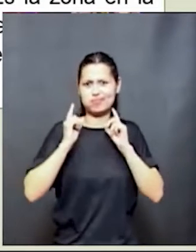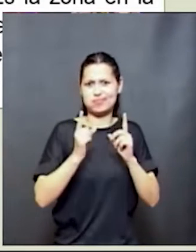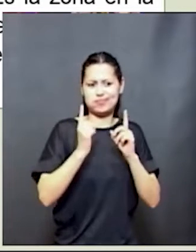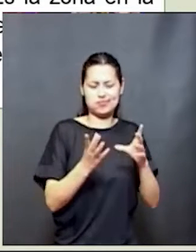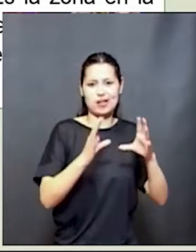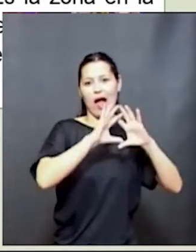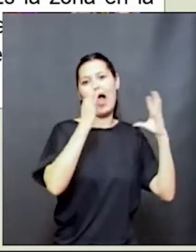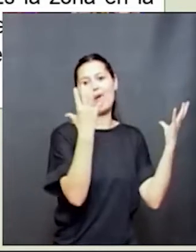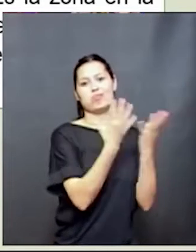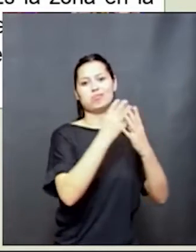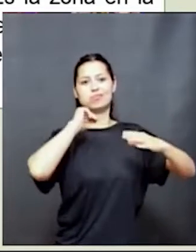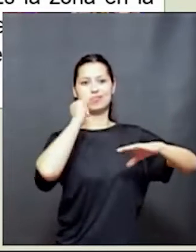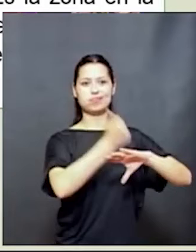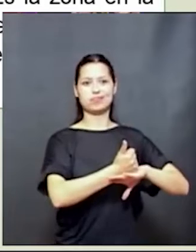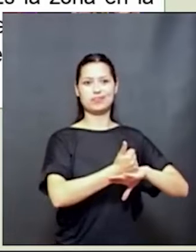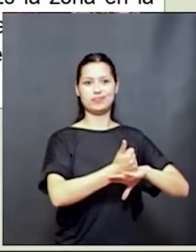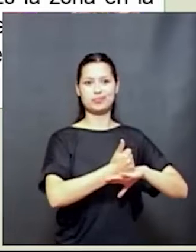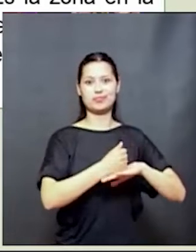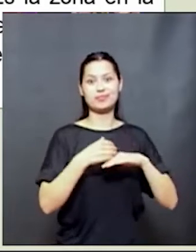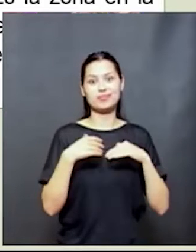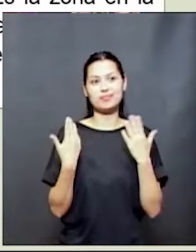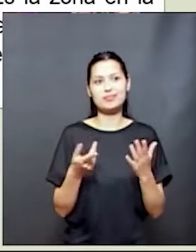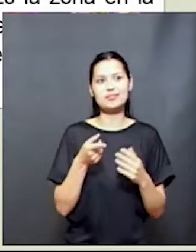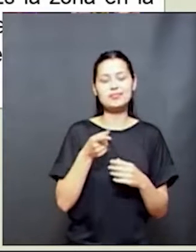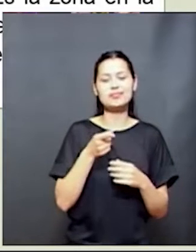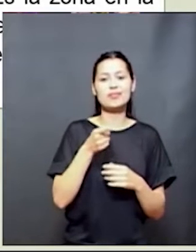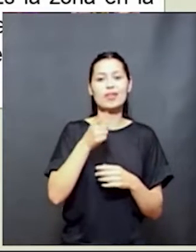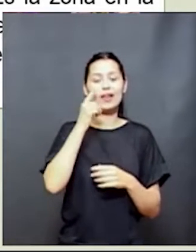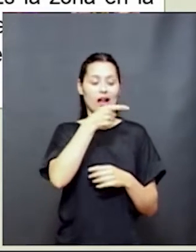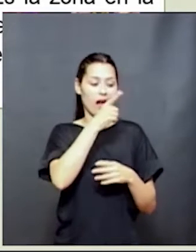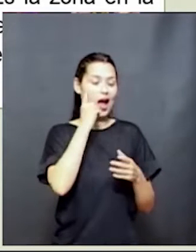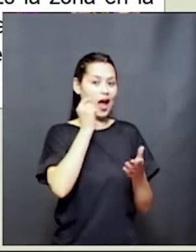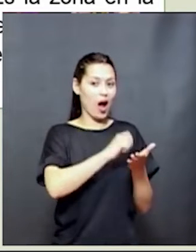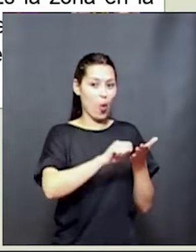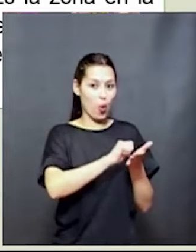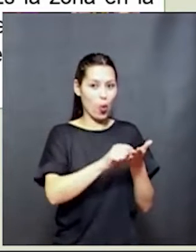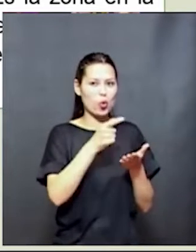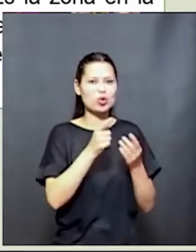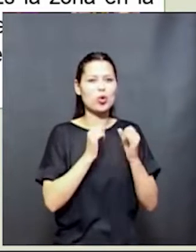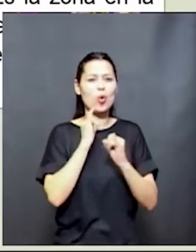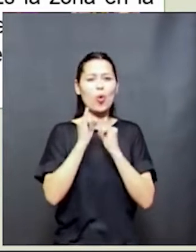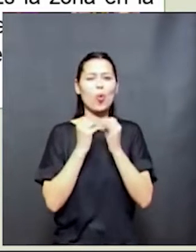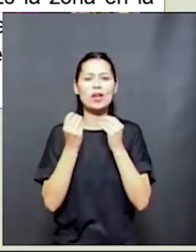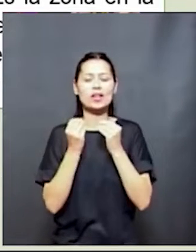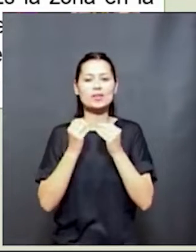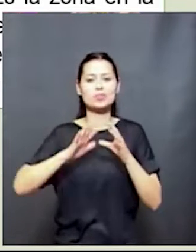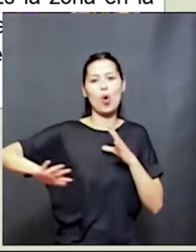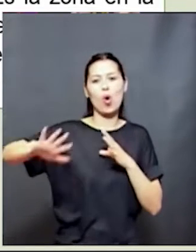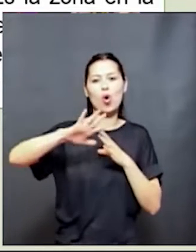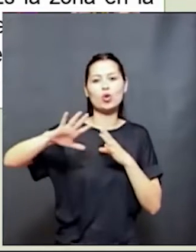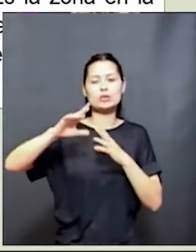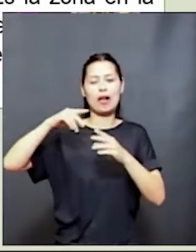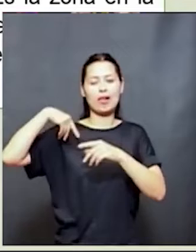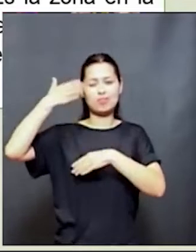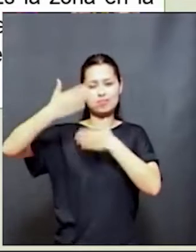realmente una observación increíble de Vygotsky, que es la zona de desarrollo próximo. Esta zona de desarrollo próximo, ahora hay